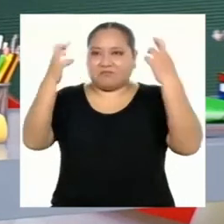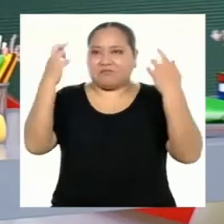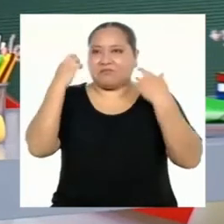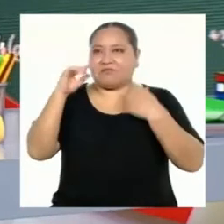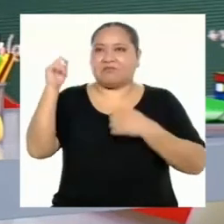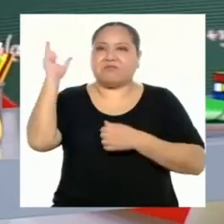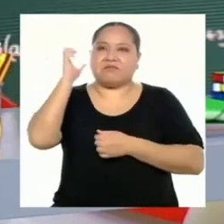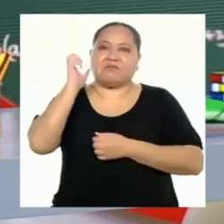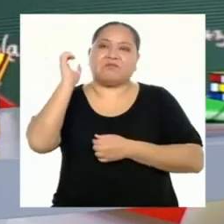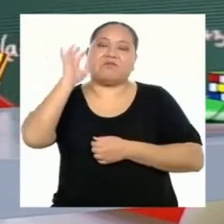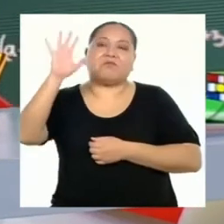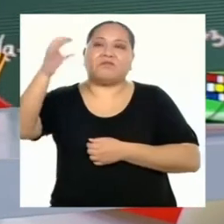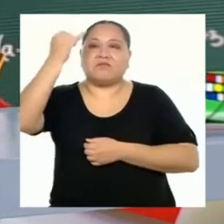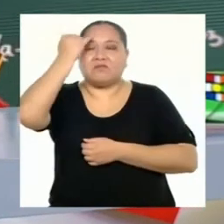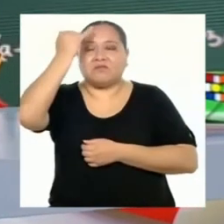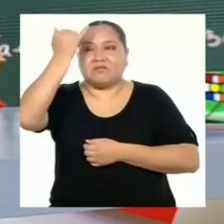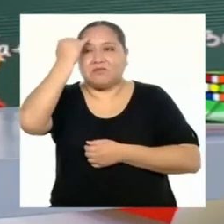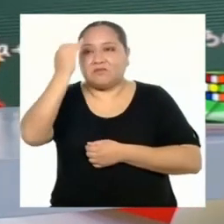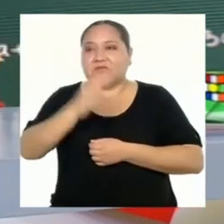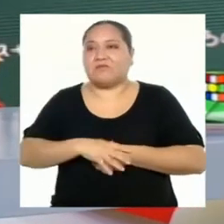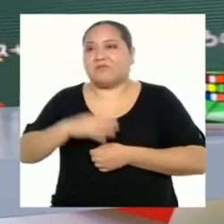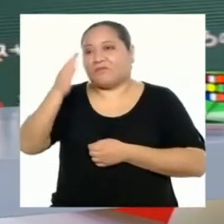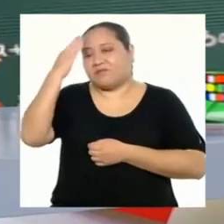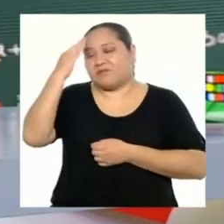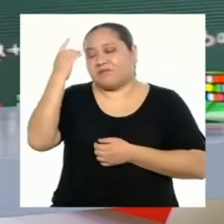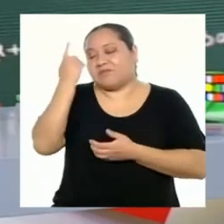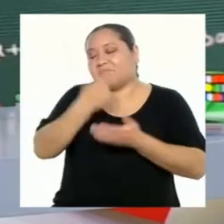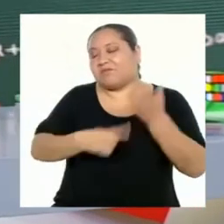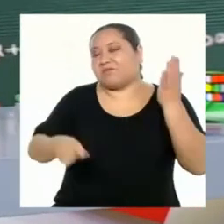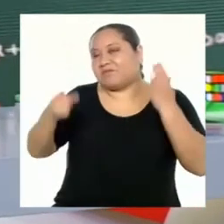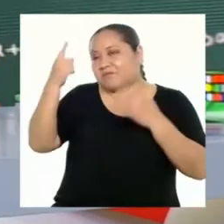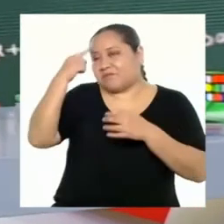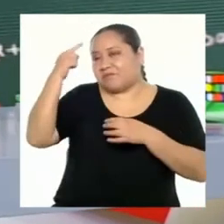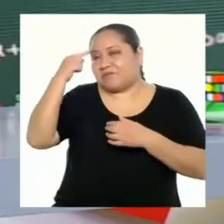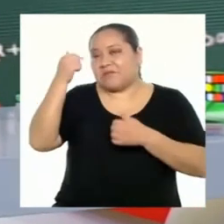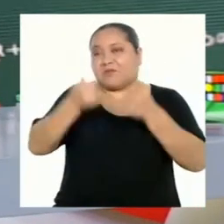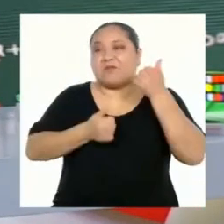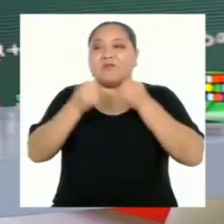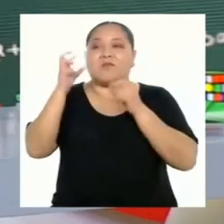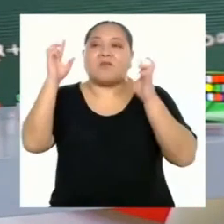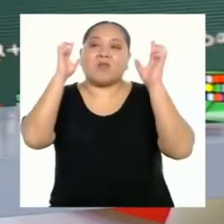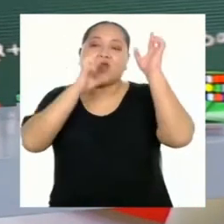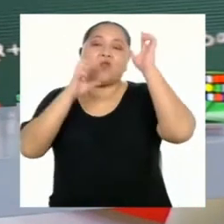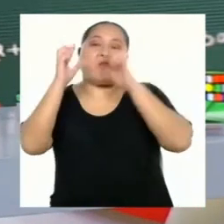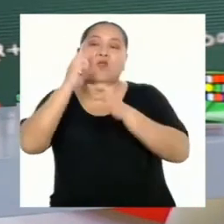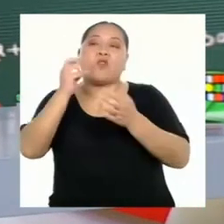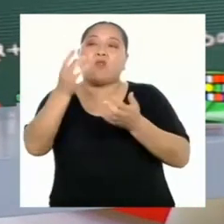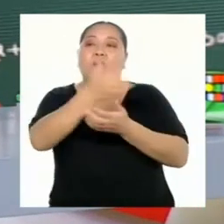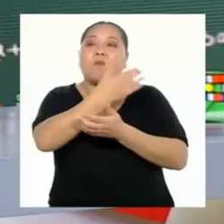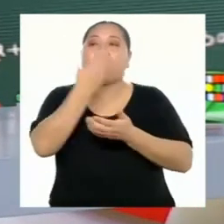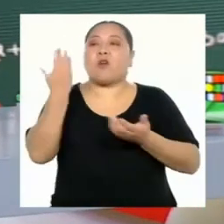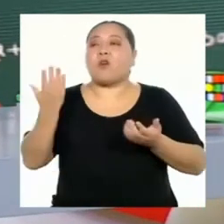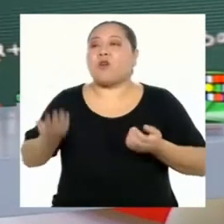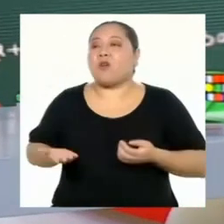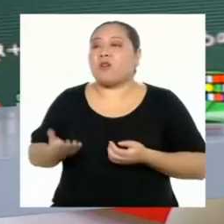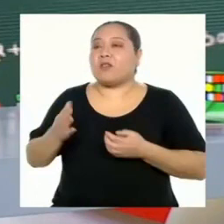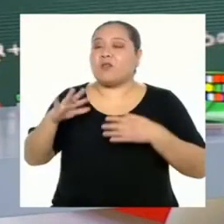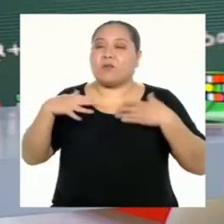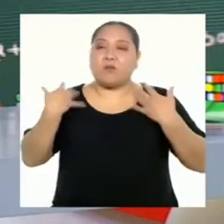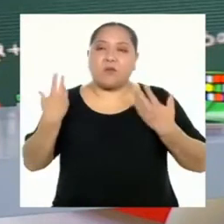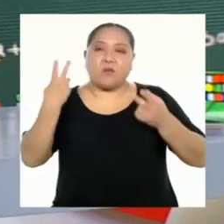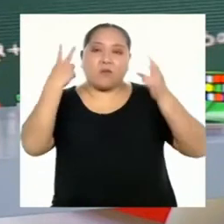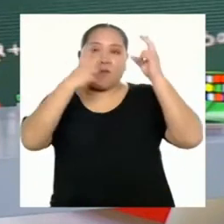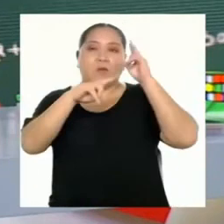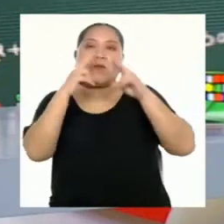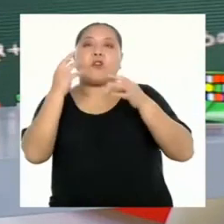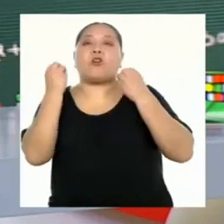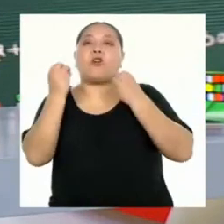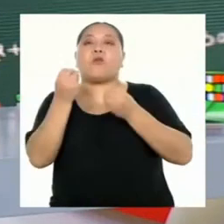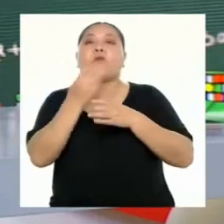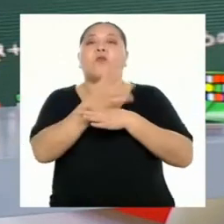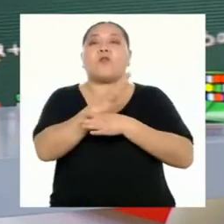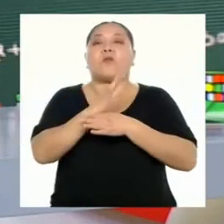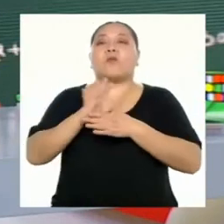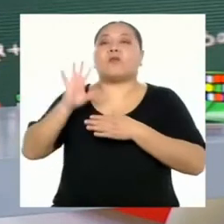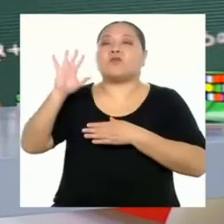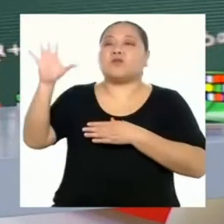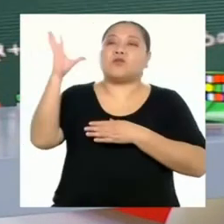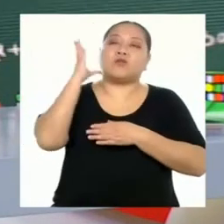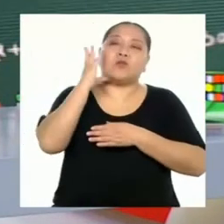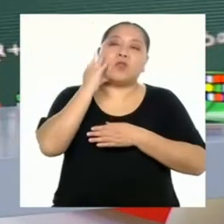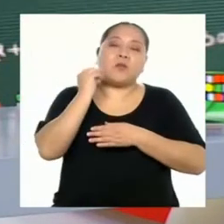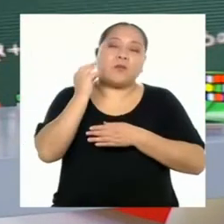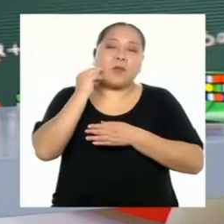Así escuchamos sus comentarios. Sabemos qué piensan, qué dudas tienen y lo mejor de todo, podemos ver cómo comparten sus